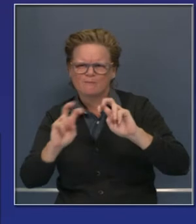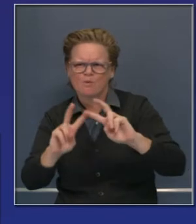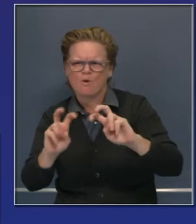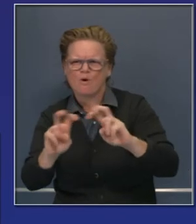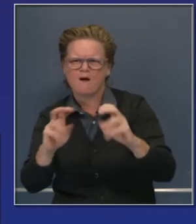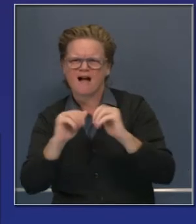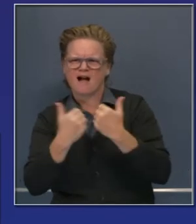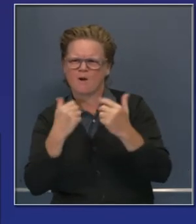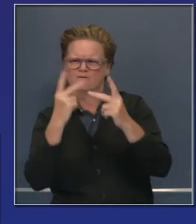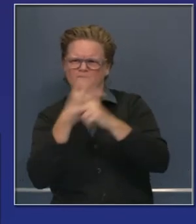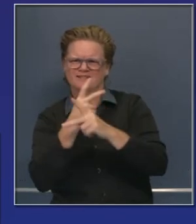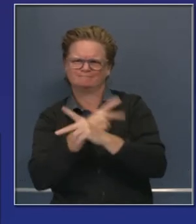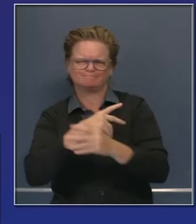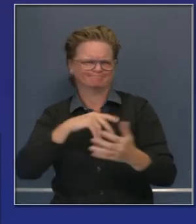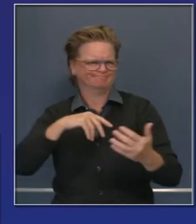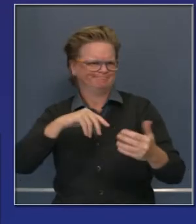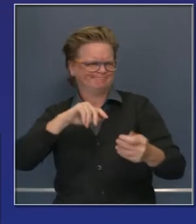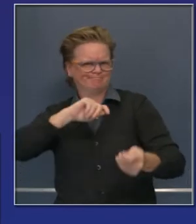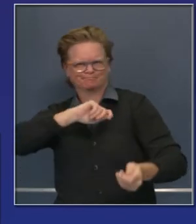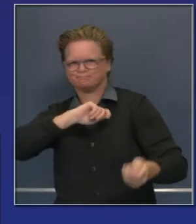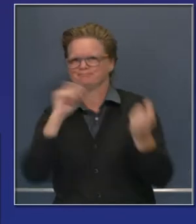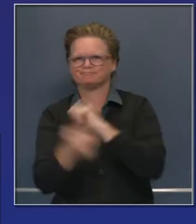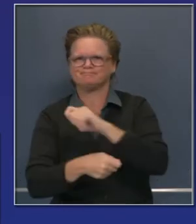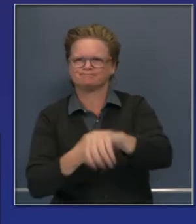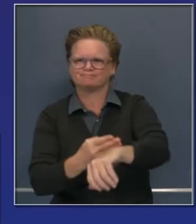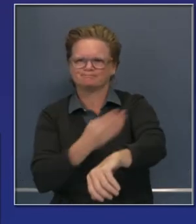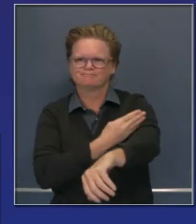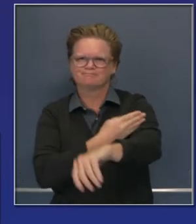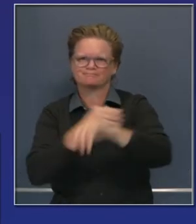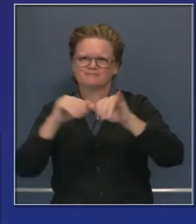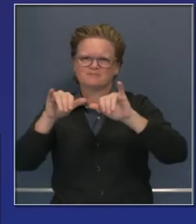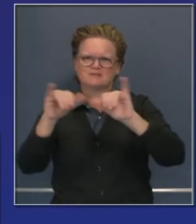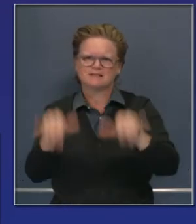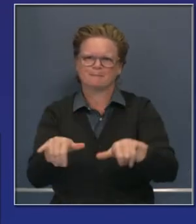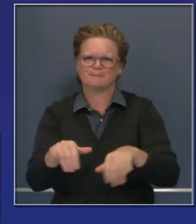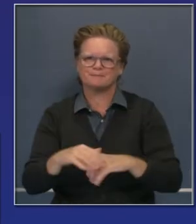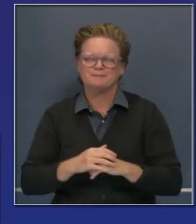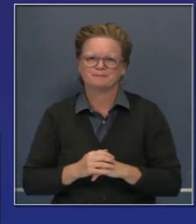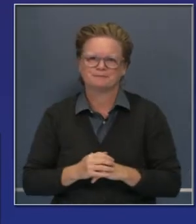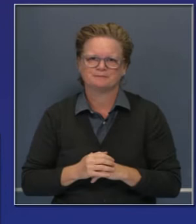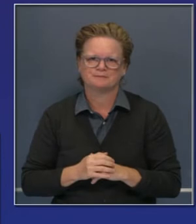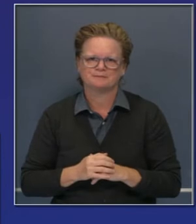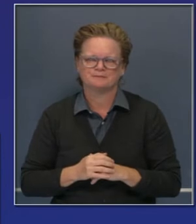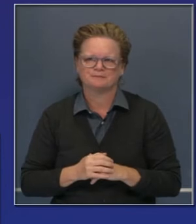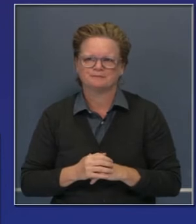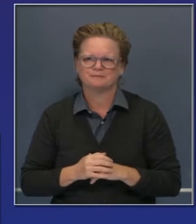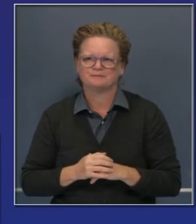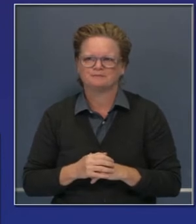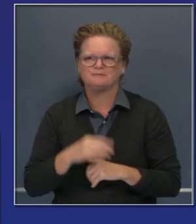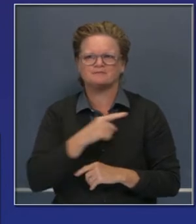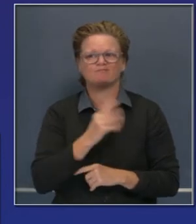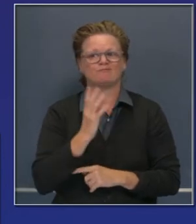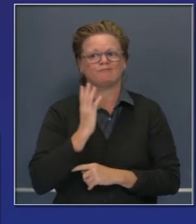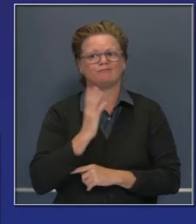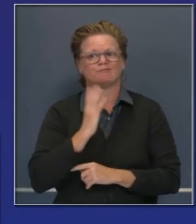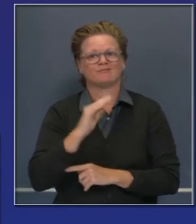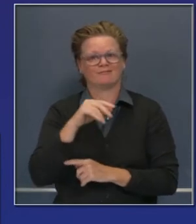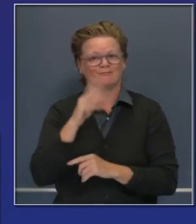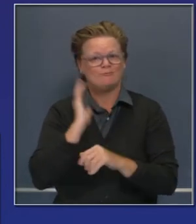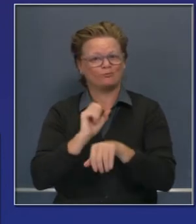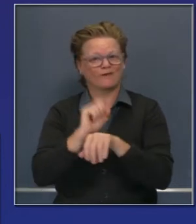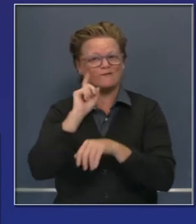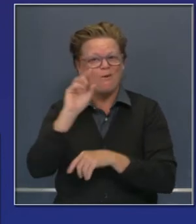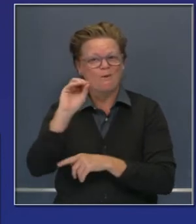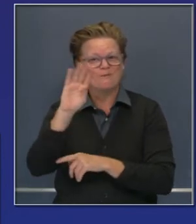tecnólogas más importantes. Comenzó Coach for America. Ha trabajado en la administración de Obama.